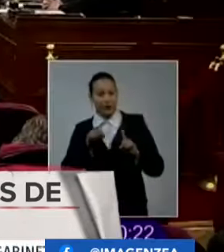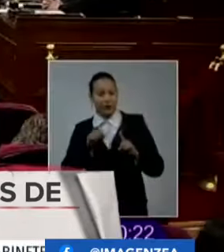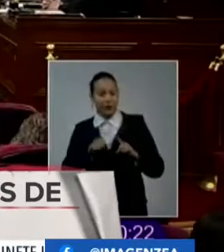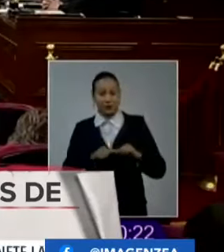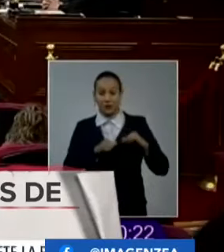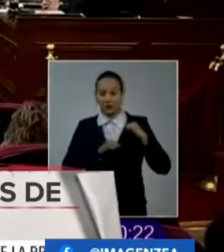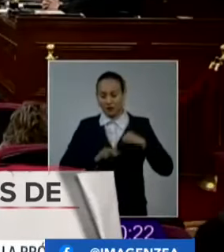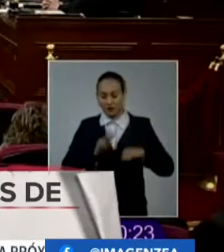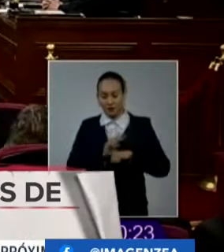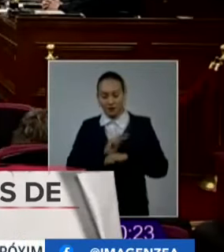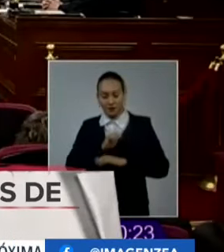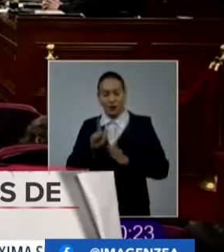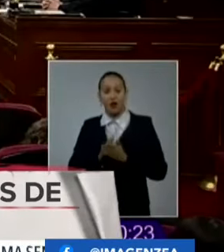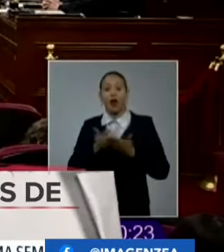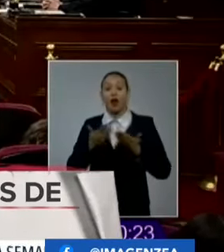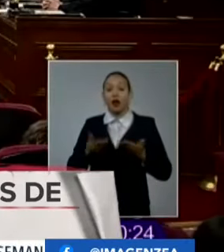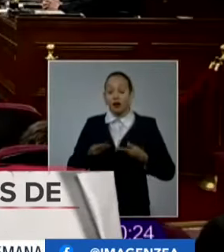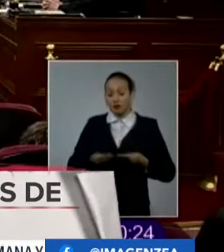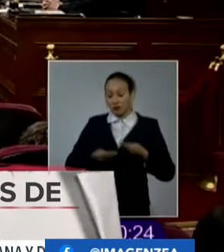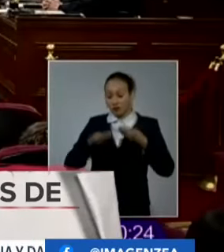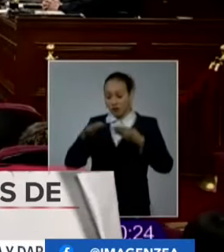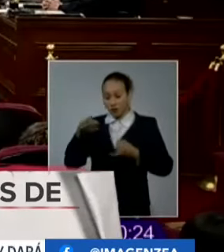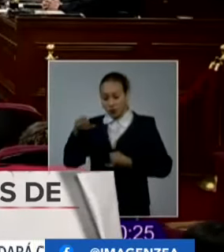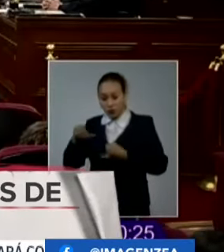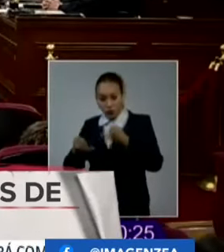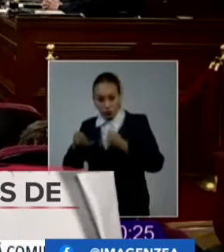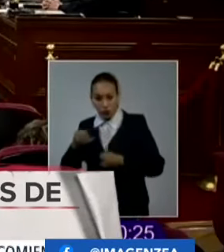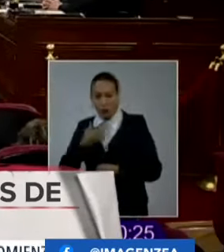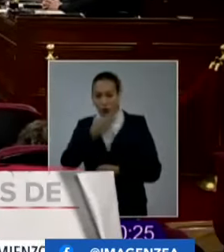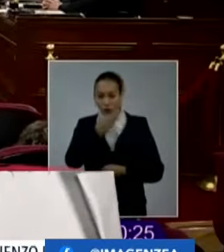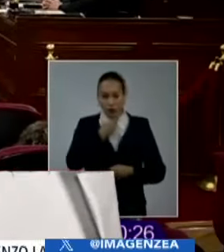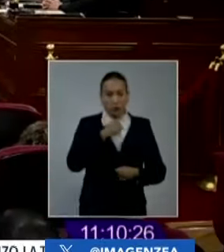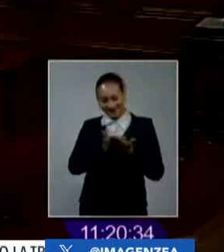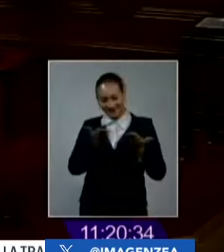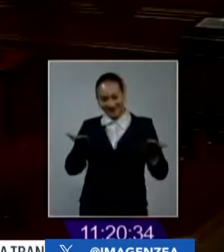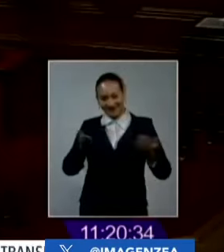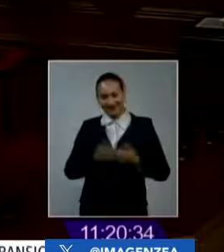Destaca la no reelección, así como la reforma al poder judicial.